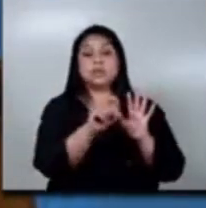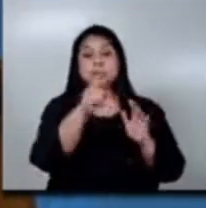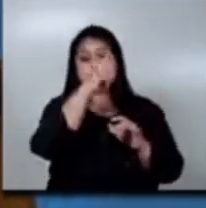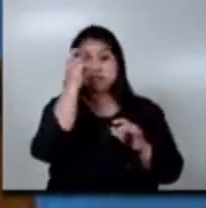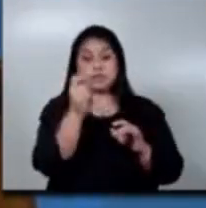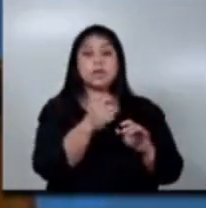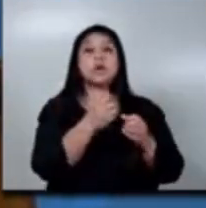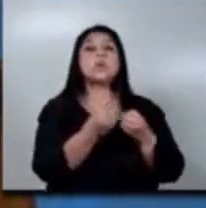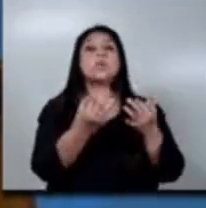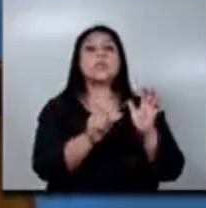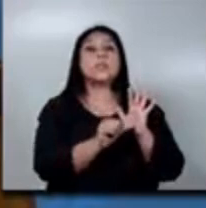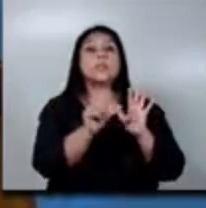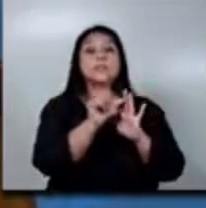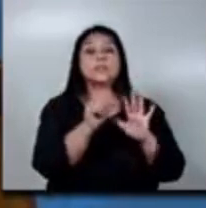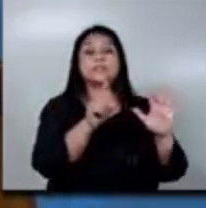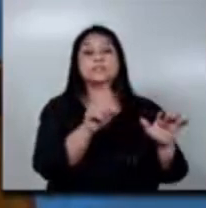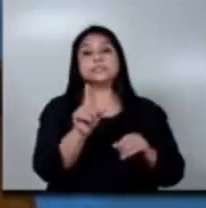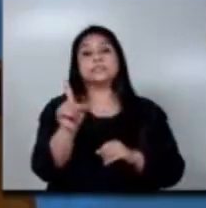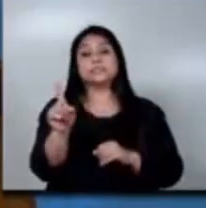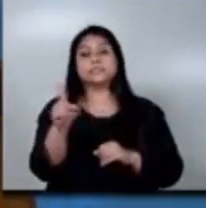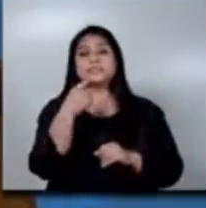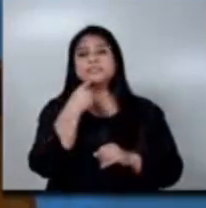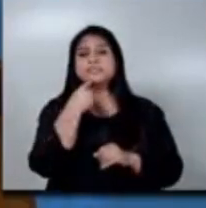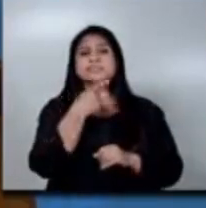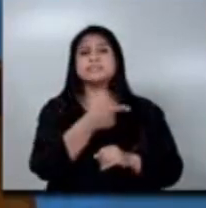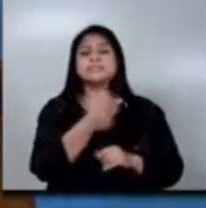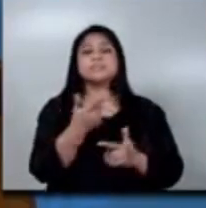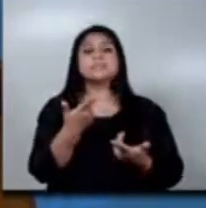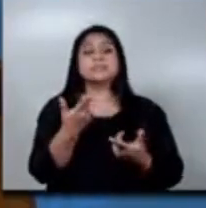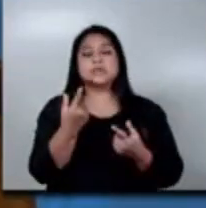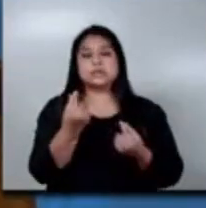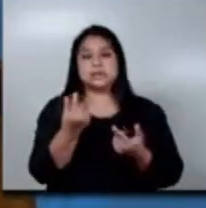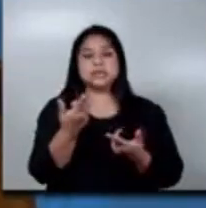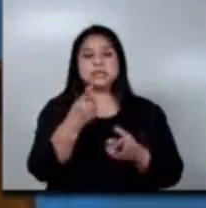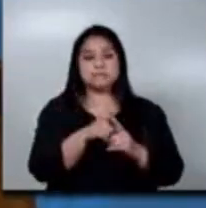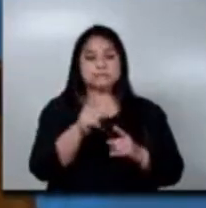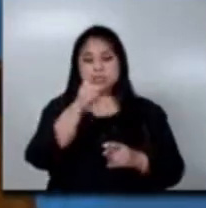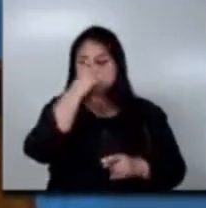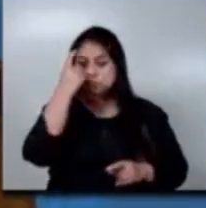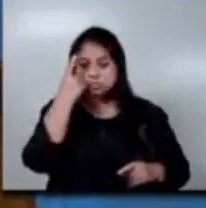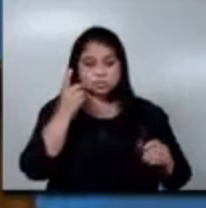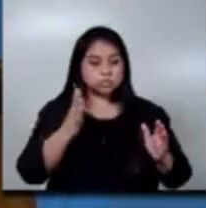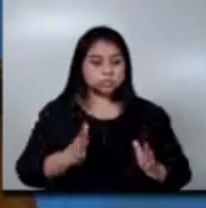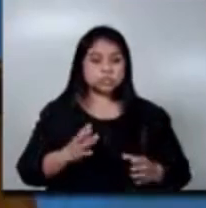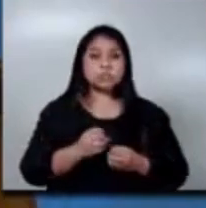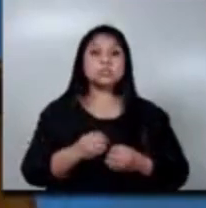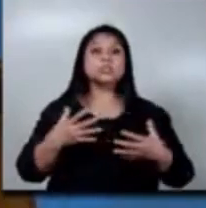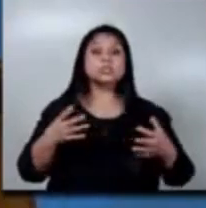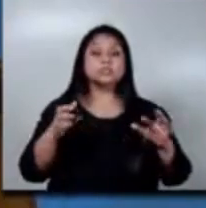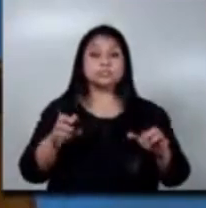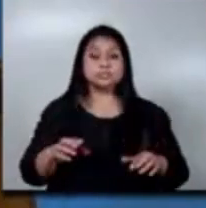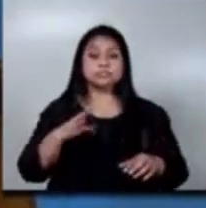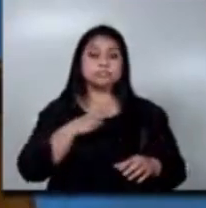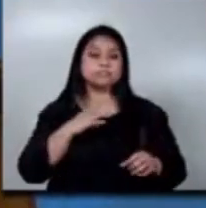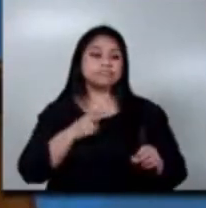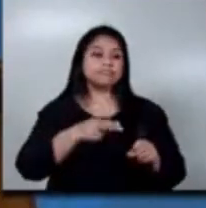trabajo. Es una normativa que nos dice que todos los empleadores, indistintamente del número de empleados con que cuenta la